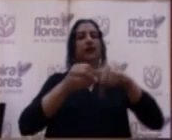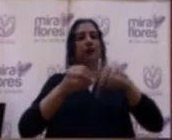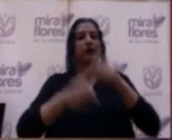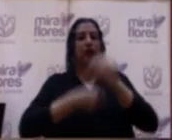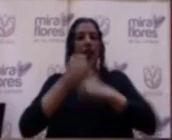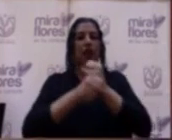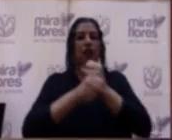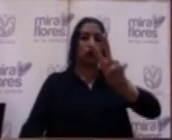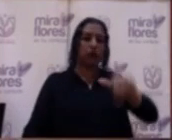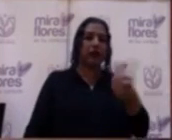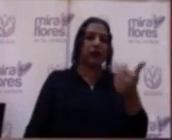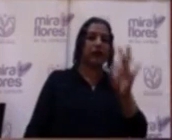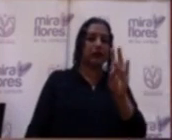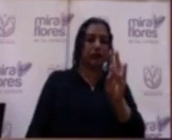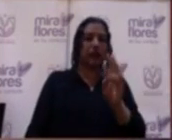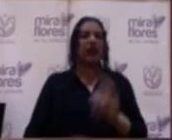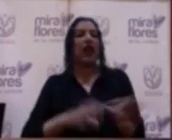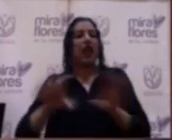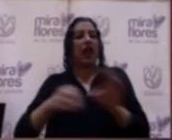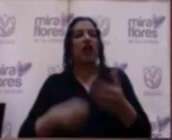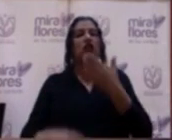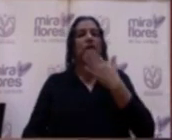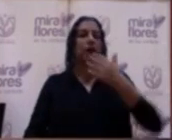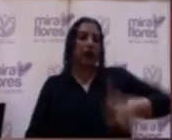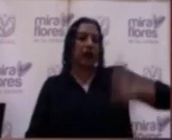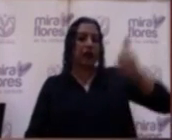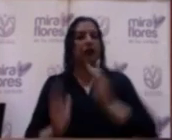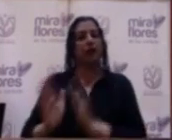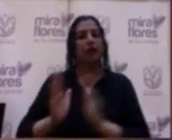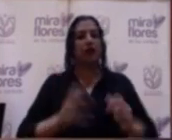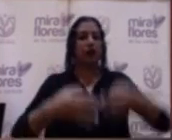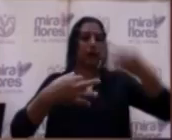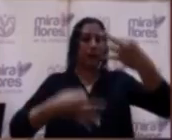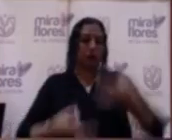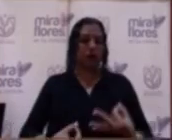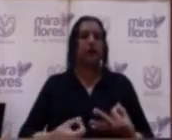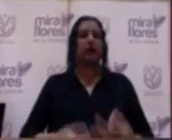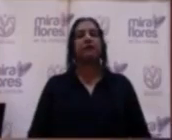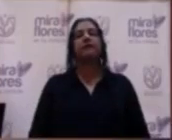2017, elaborado por la Gerencia de Planificación y Presupuesto.